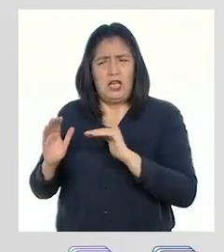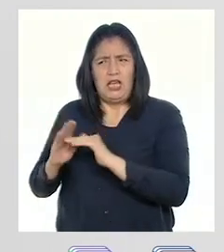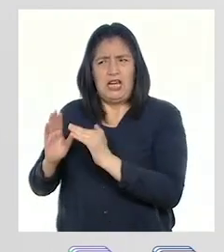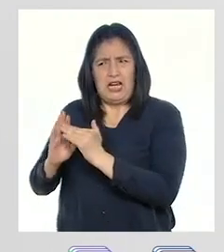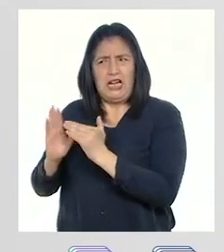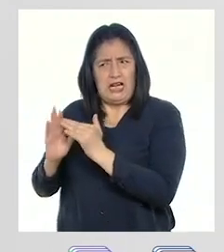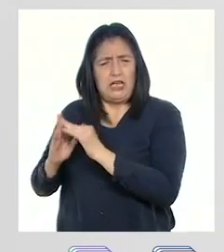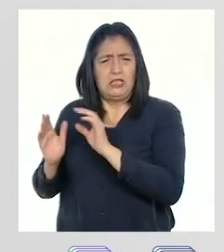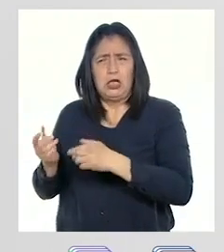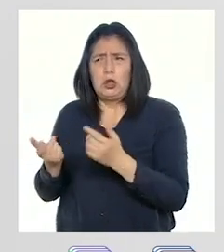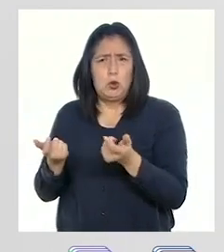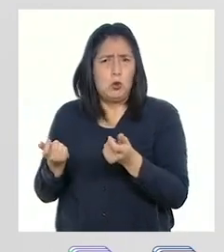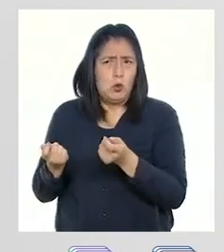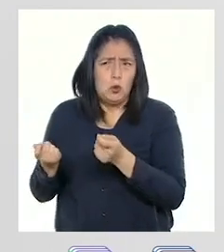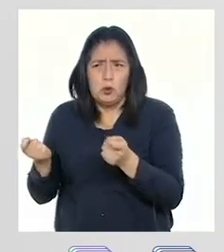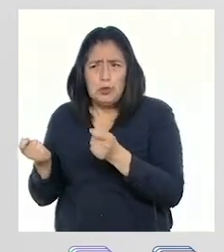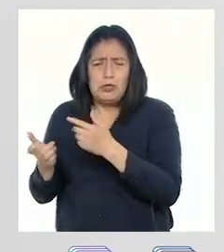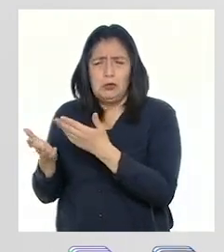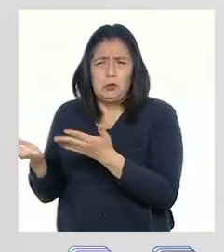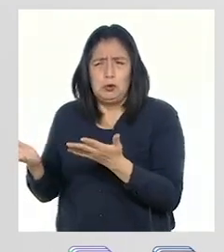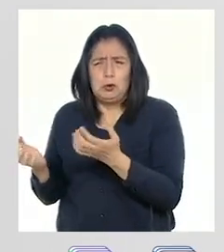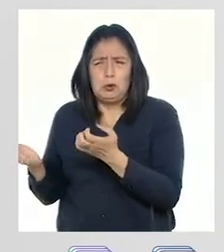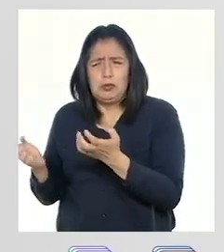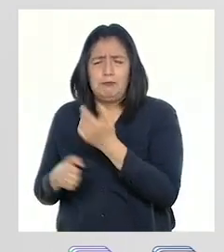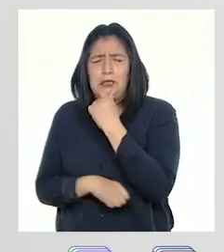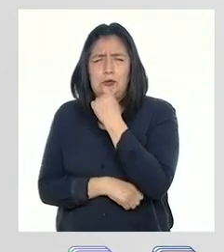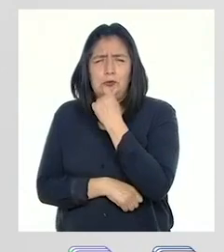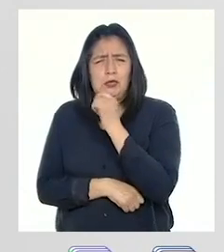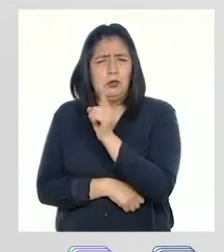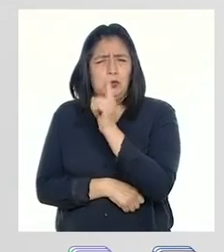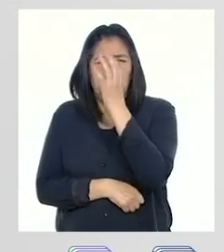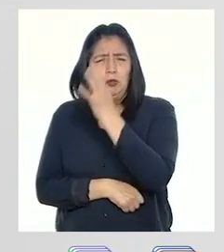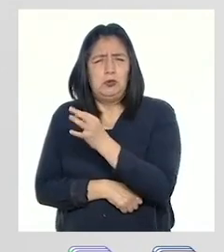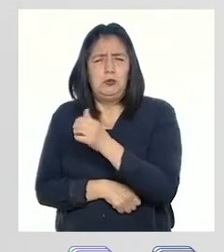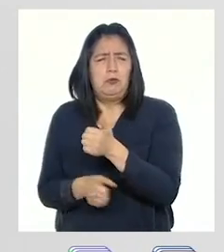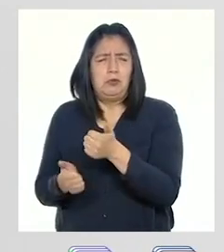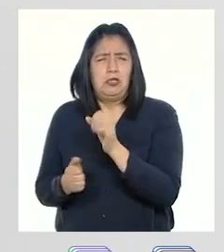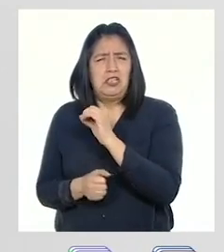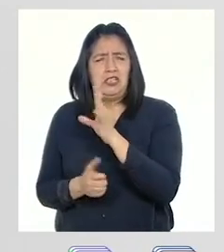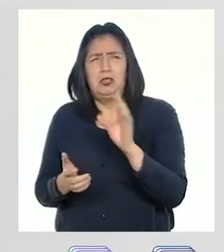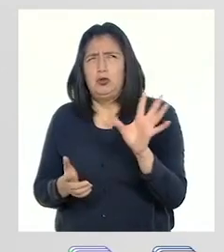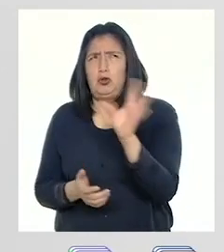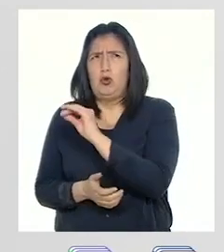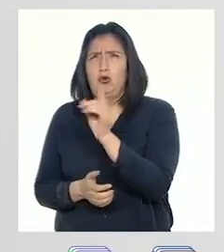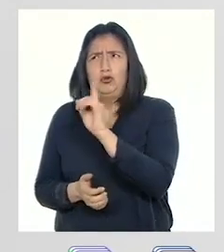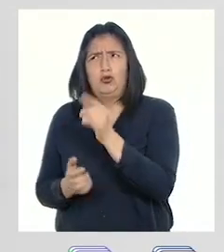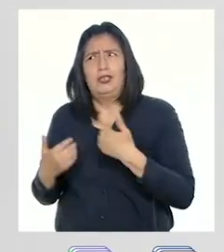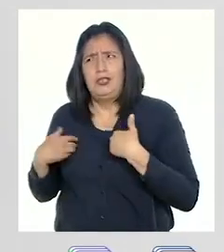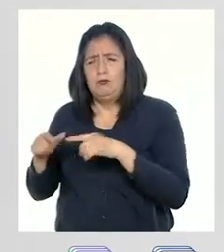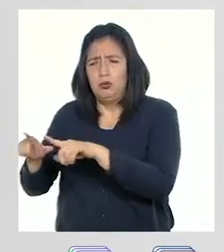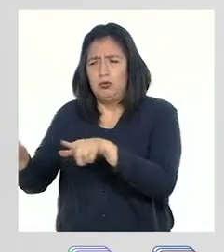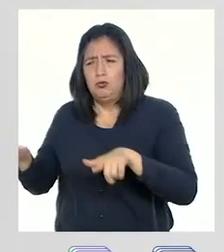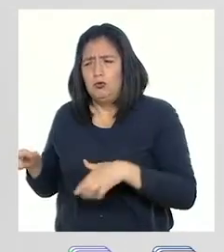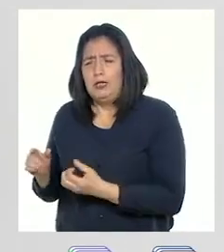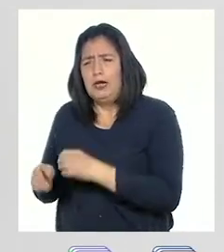plantas en nuestras casas controlando estos elementos. Mmm, pero no creo que sea una buena idea porque todos no tenemos un jardín.